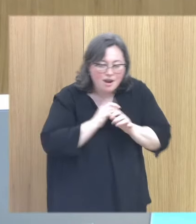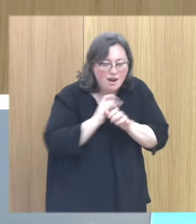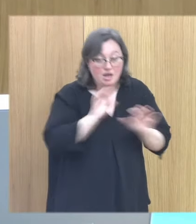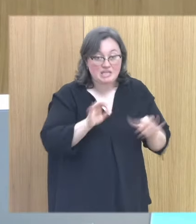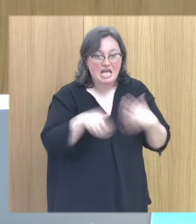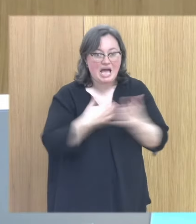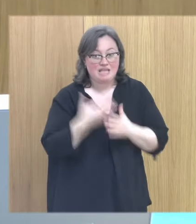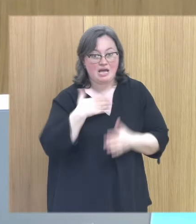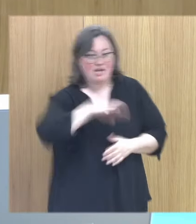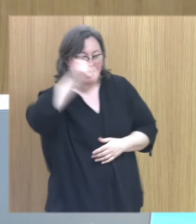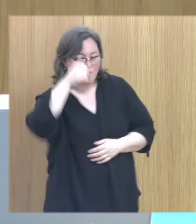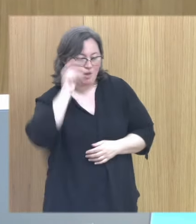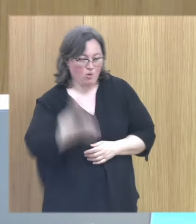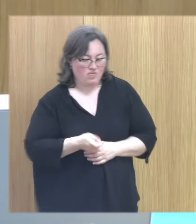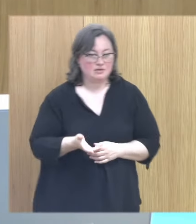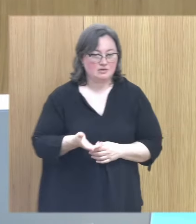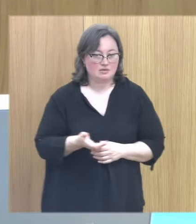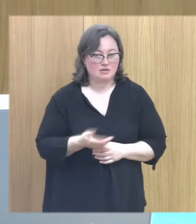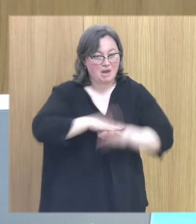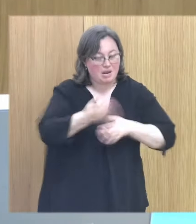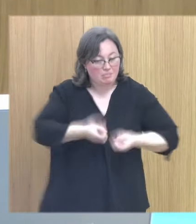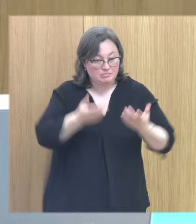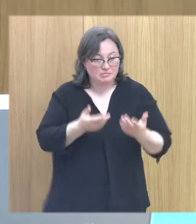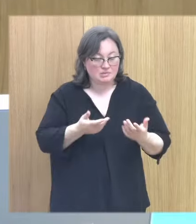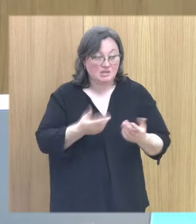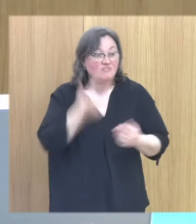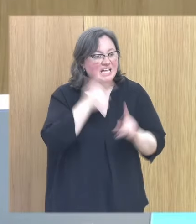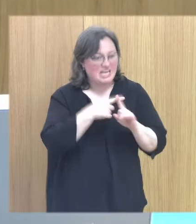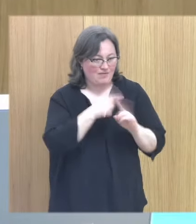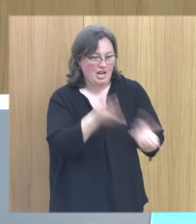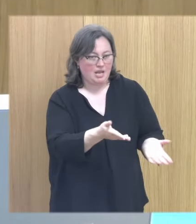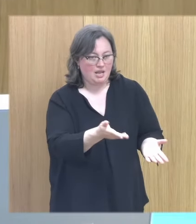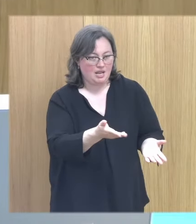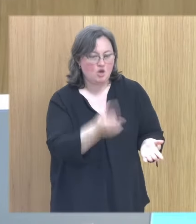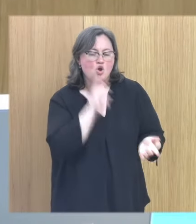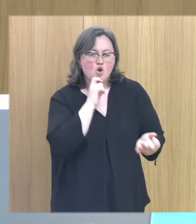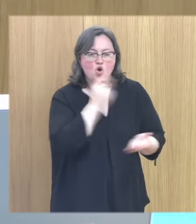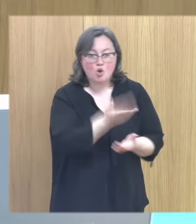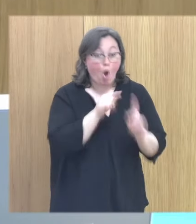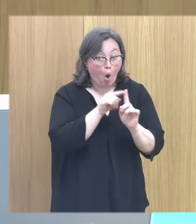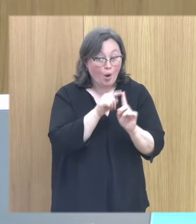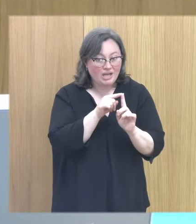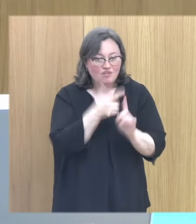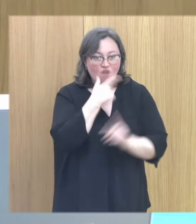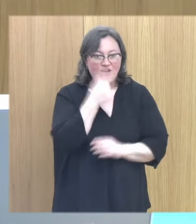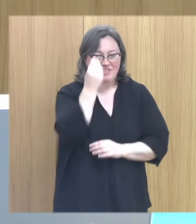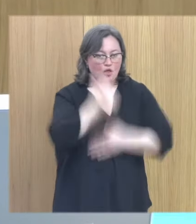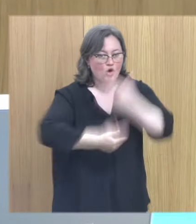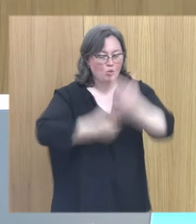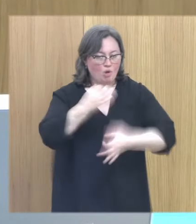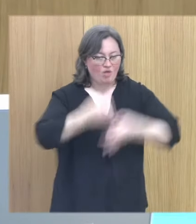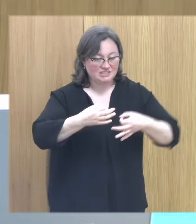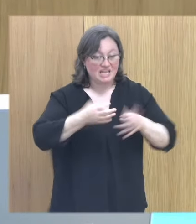hasta que les llaman entonces estamos en ese nivel todavía entonces el objetivo de un facilitador procesal